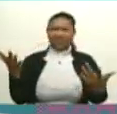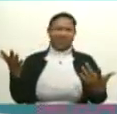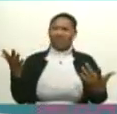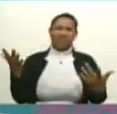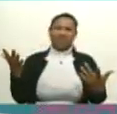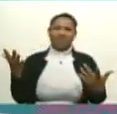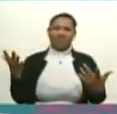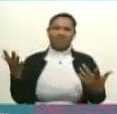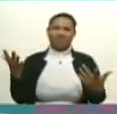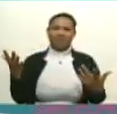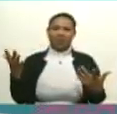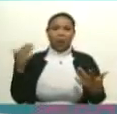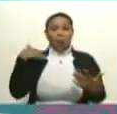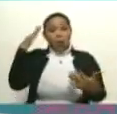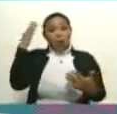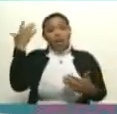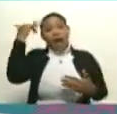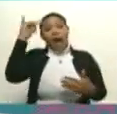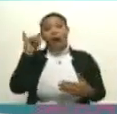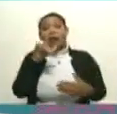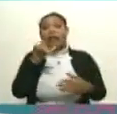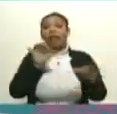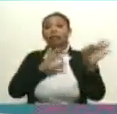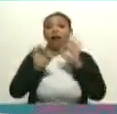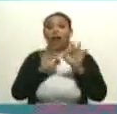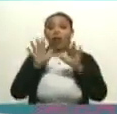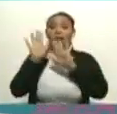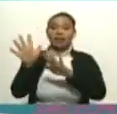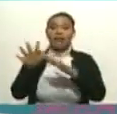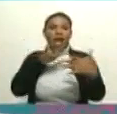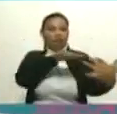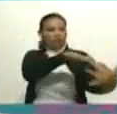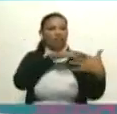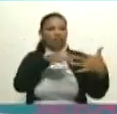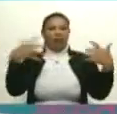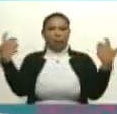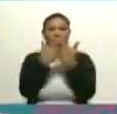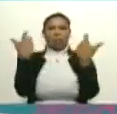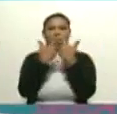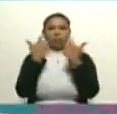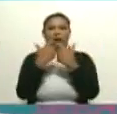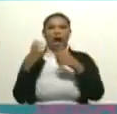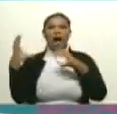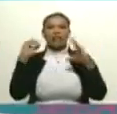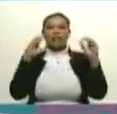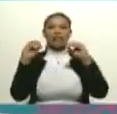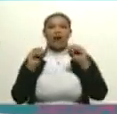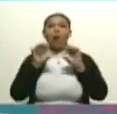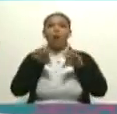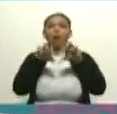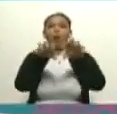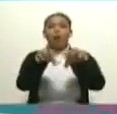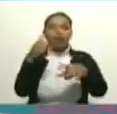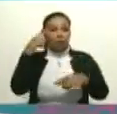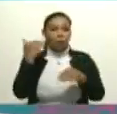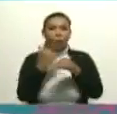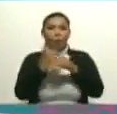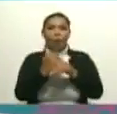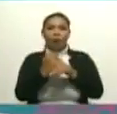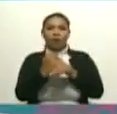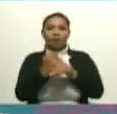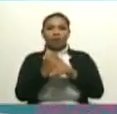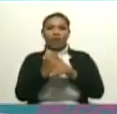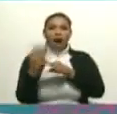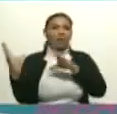No sé si habrá una obra de teatro que se llame así, guerra de perros. Así la llaman. Es el concepto que le dio